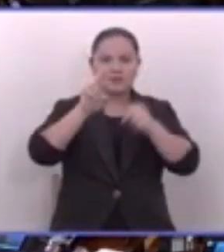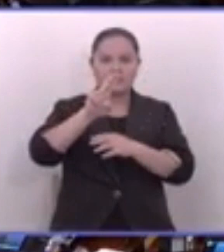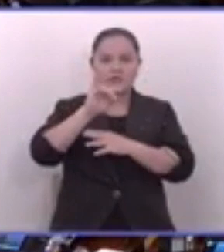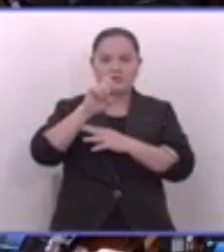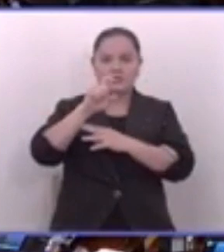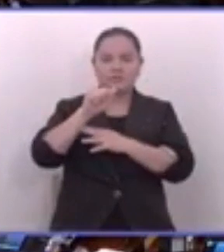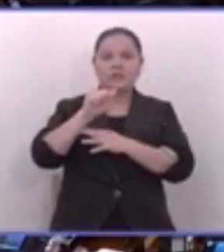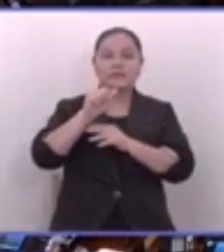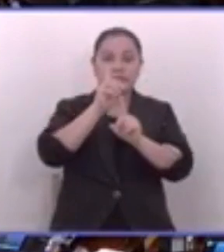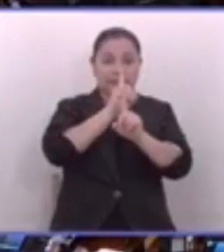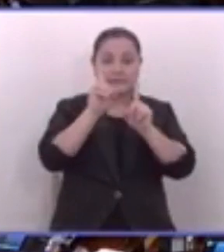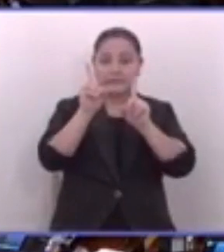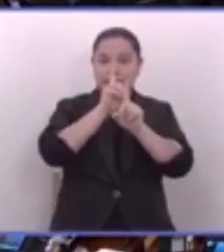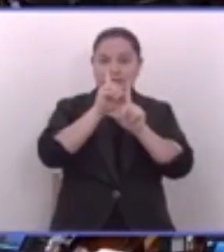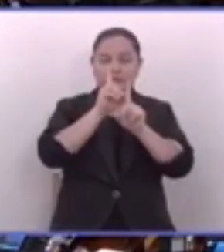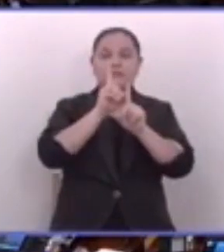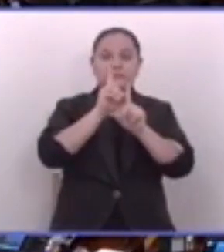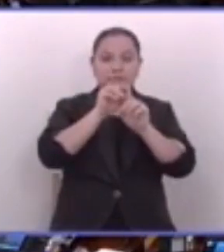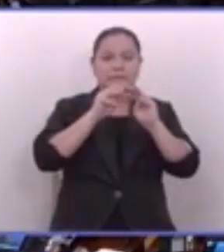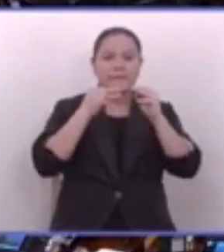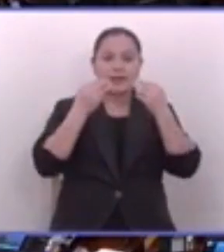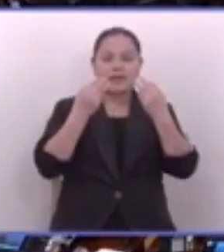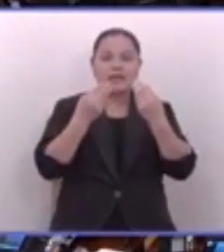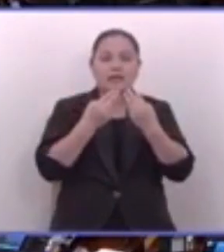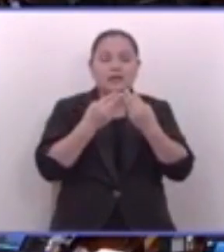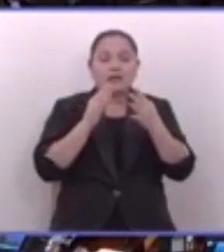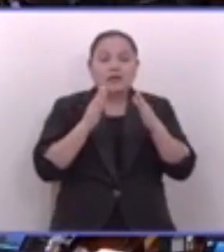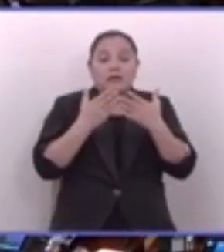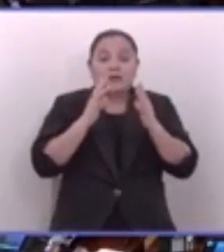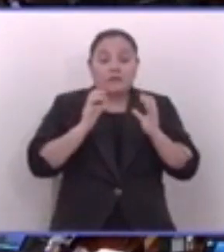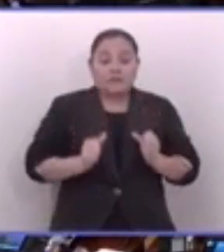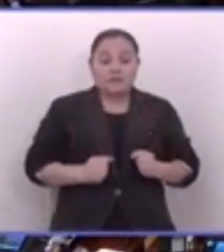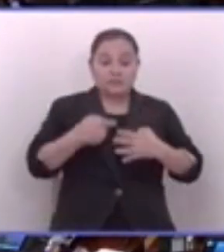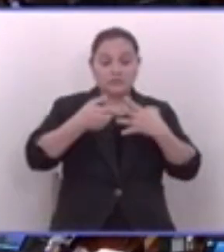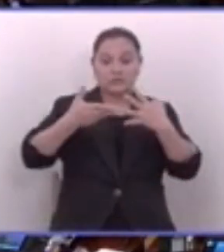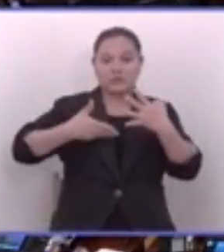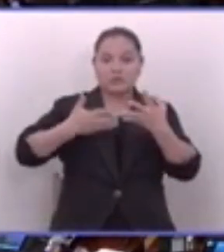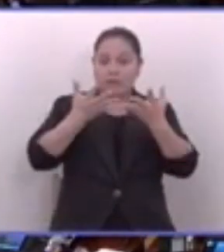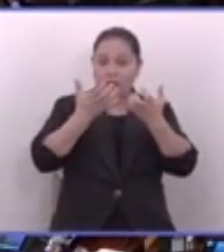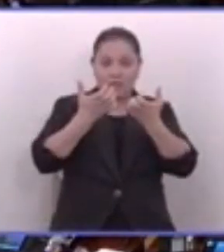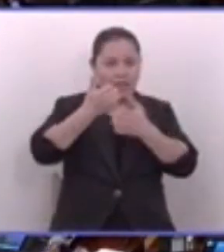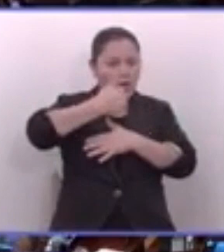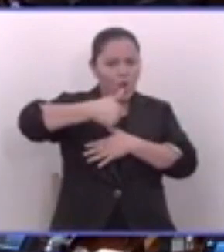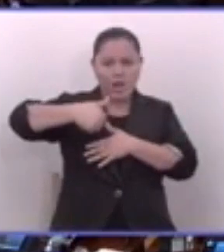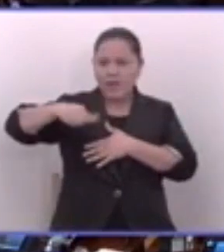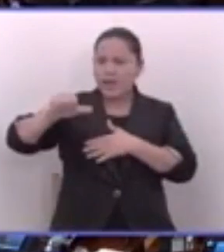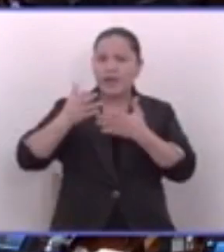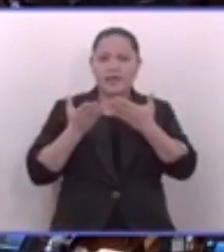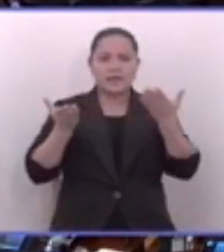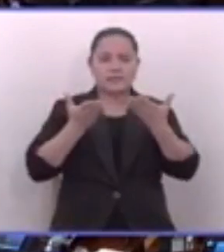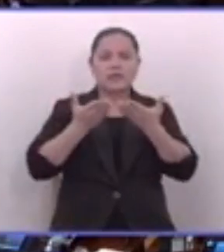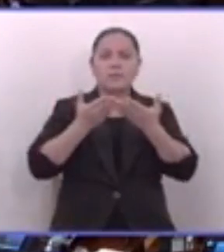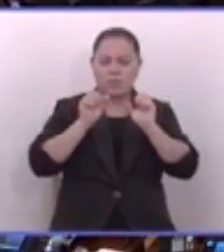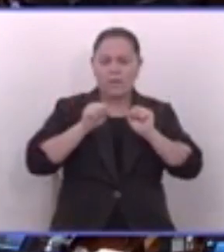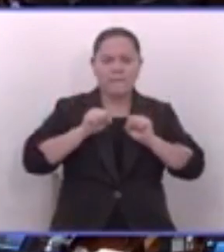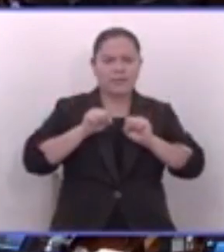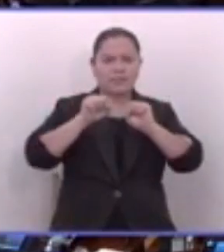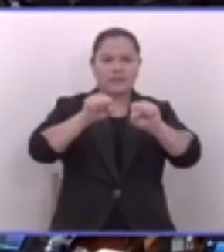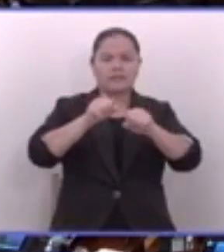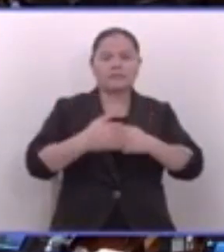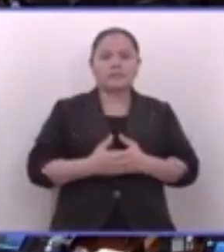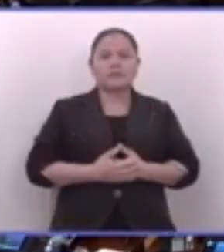son delincuentes, son terroristas, y que el Estado tiene derecho a hacer con ellos lo que quiera, incluso matarlos.